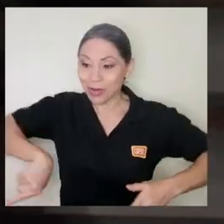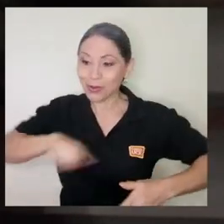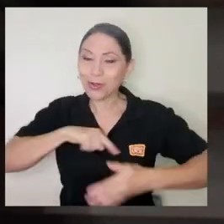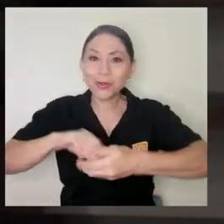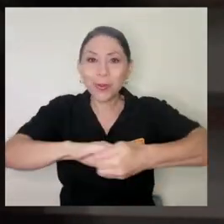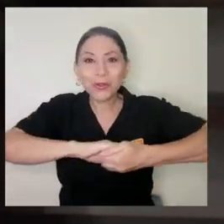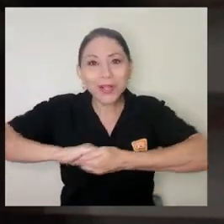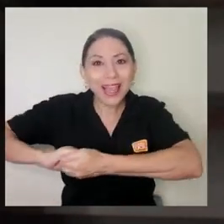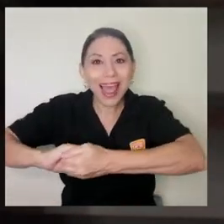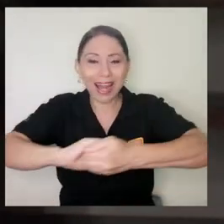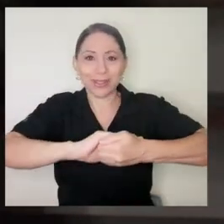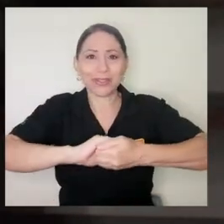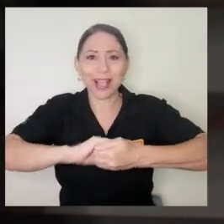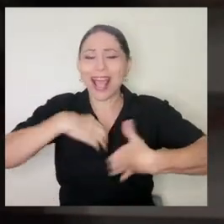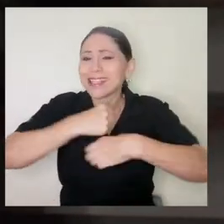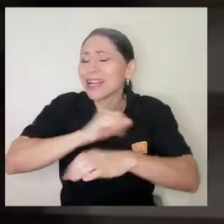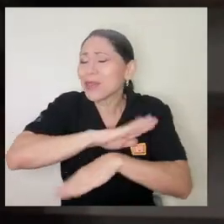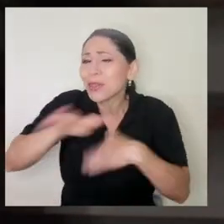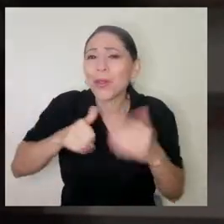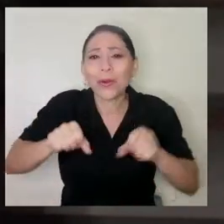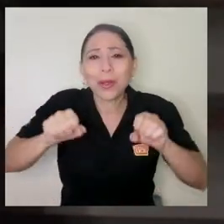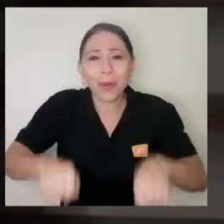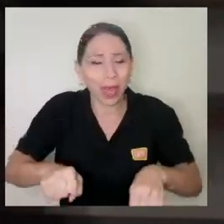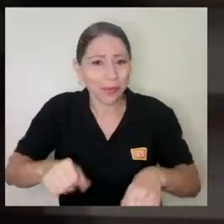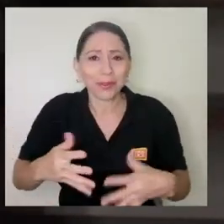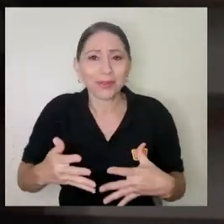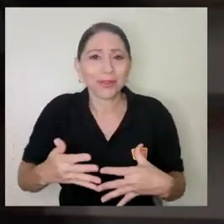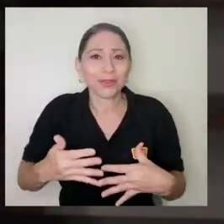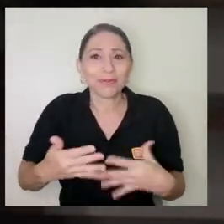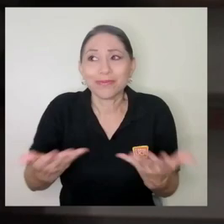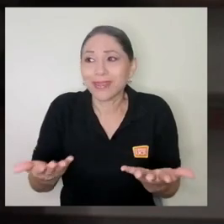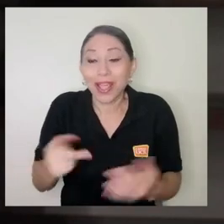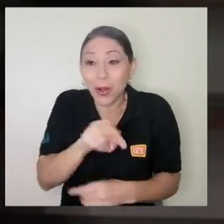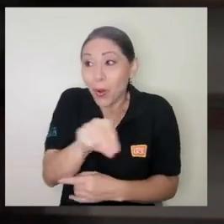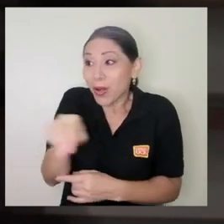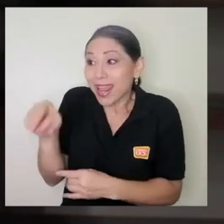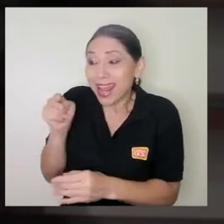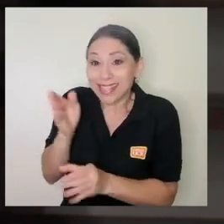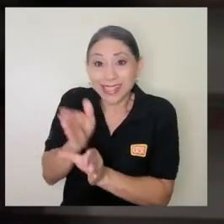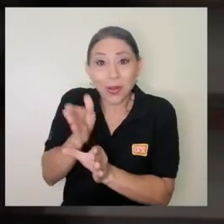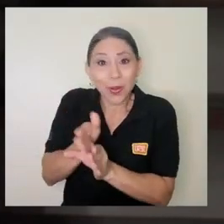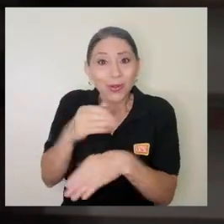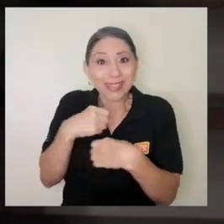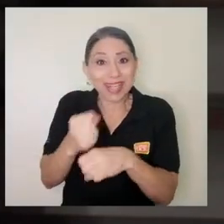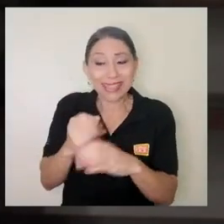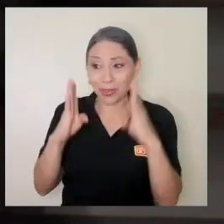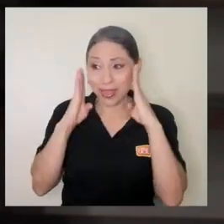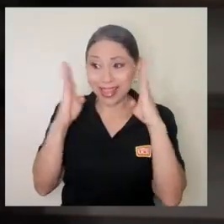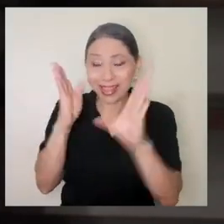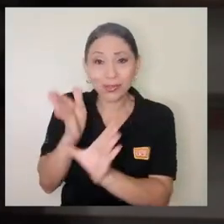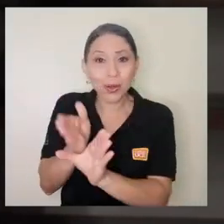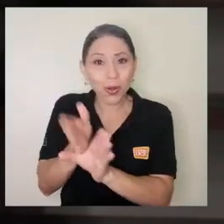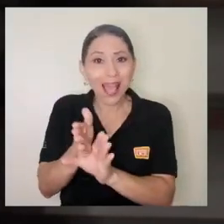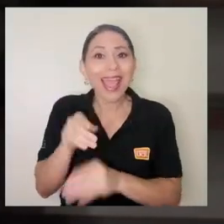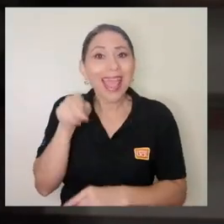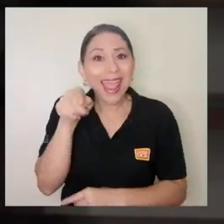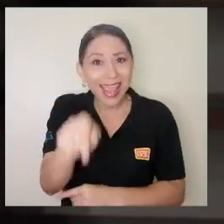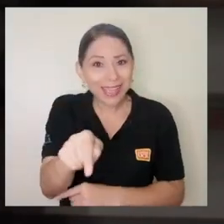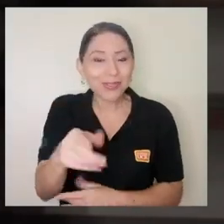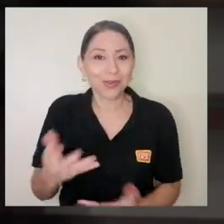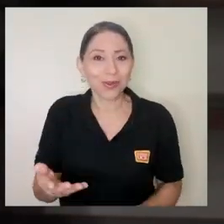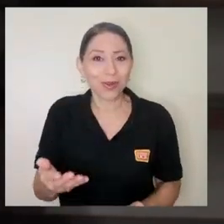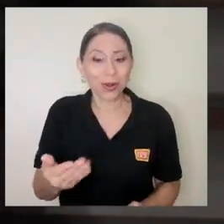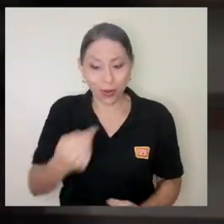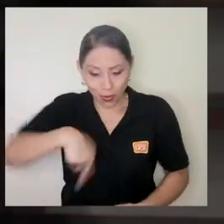solidarios hacer todo lo que podamos lo que esté a nuestro alcance lo que las colegas y los colegas están haciendo con el despacho de apoyo psicológico eso